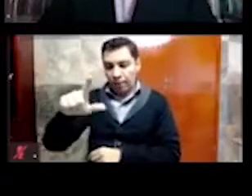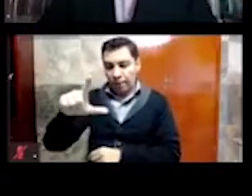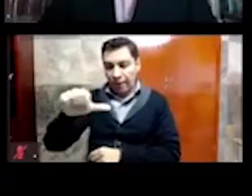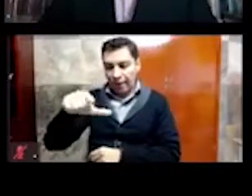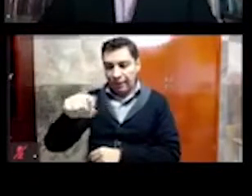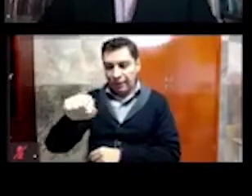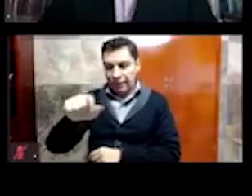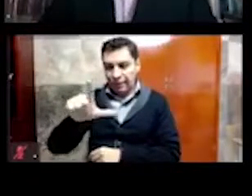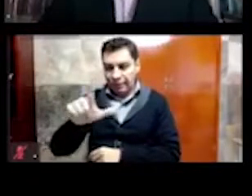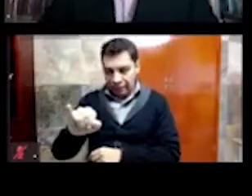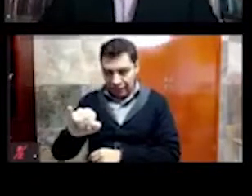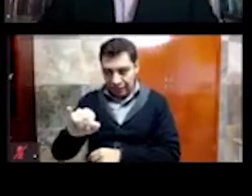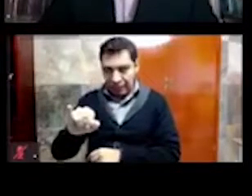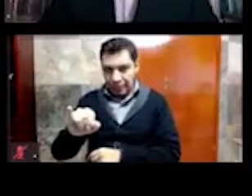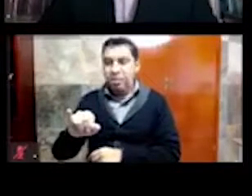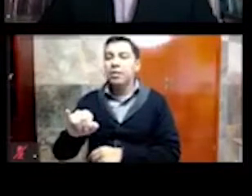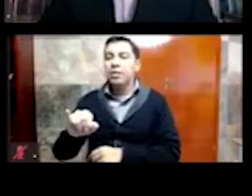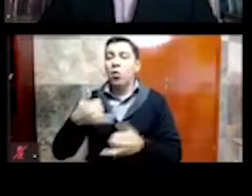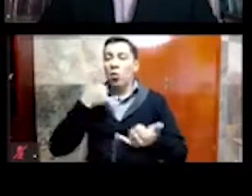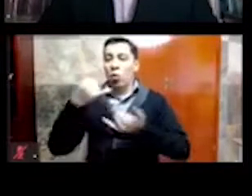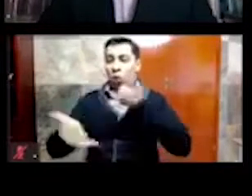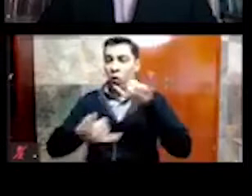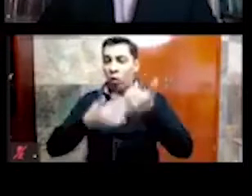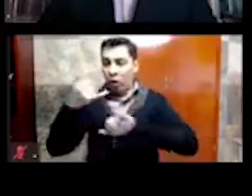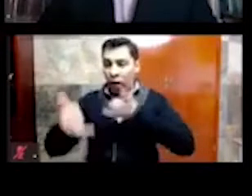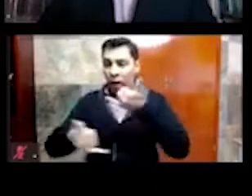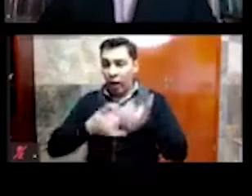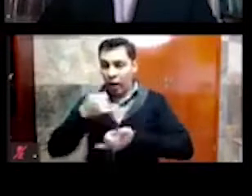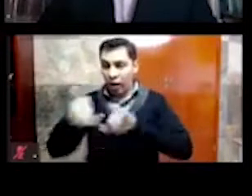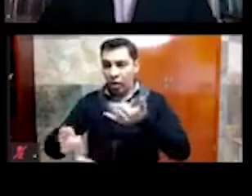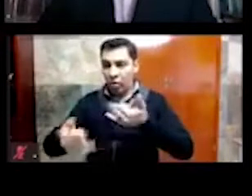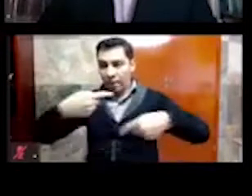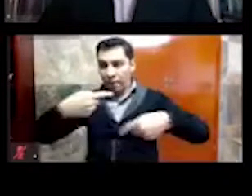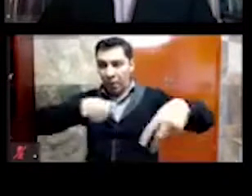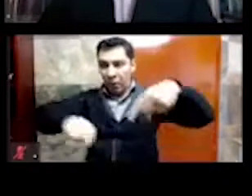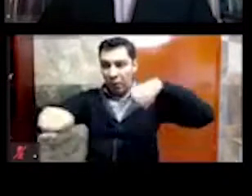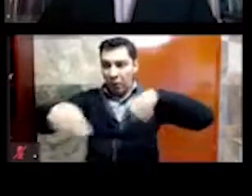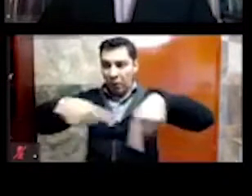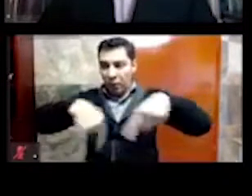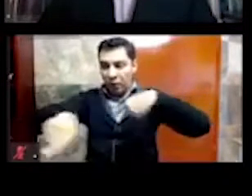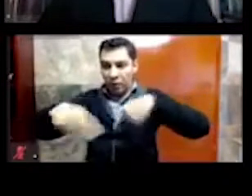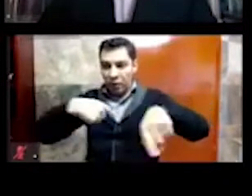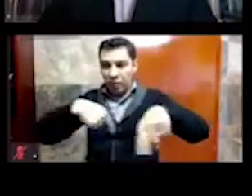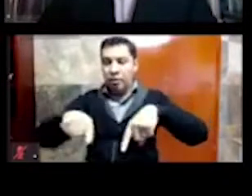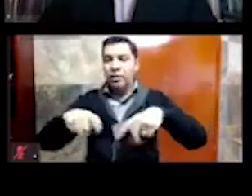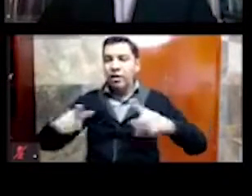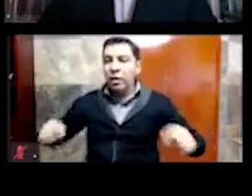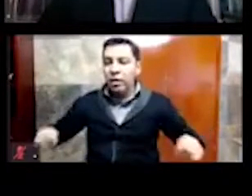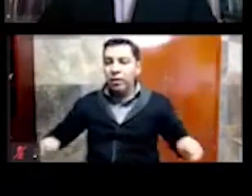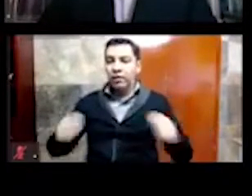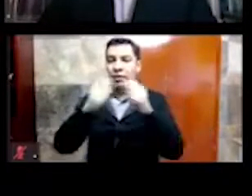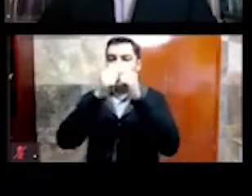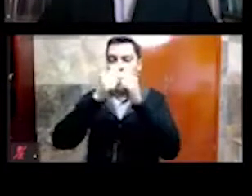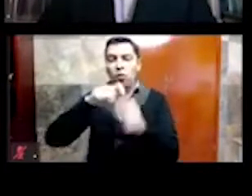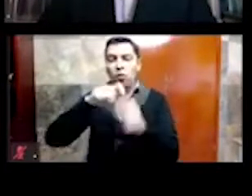el juego de pelota, y el Templo de Jeca, Dios del Viento, ¿verdad? Y algunos otros